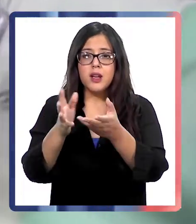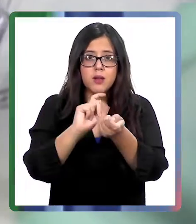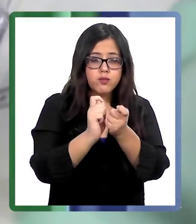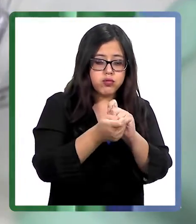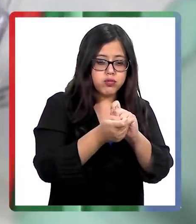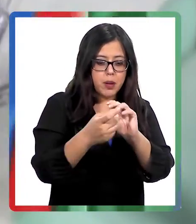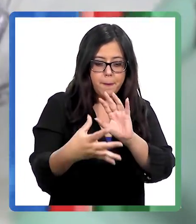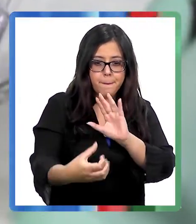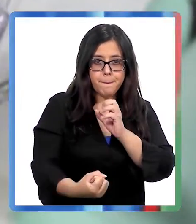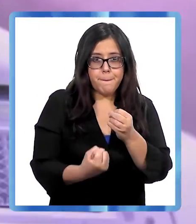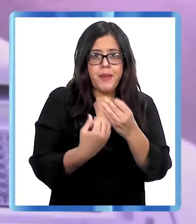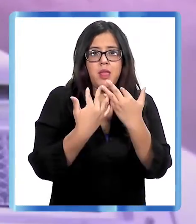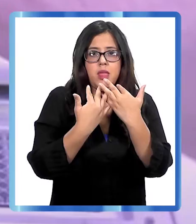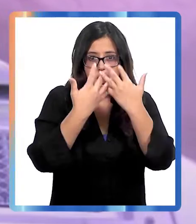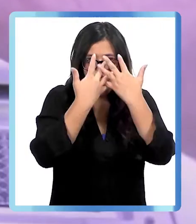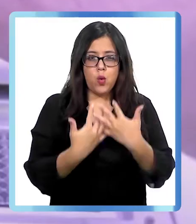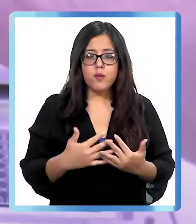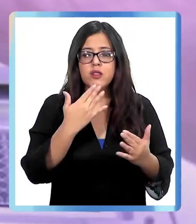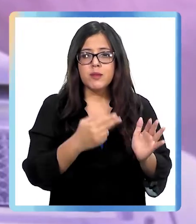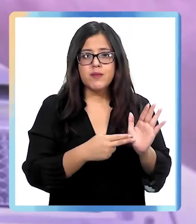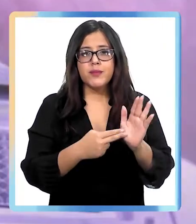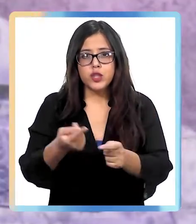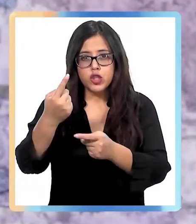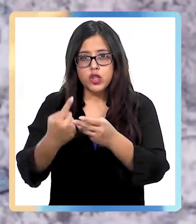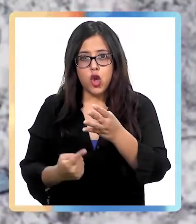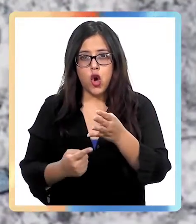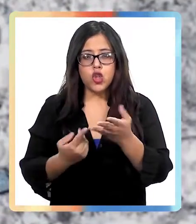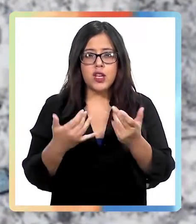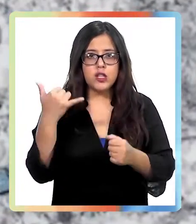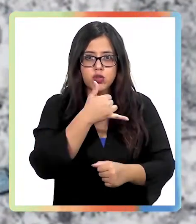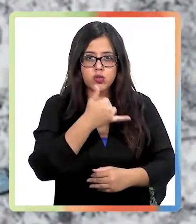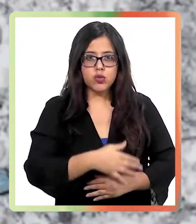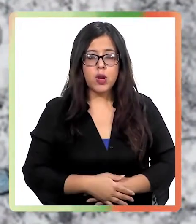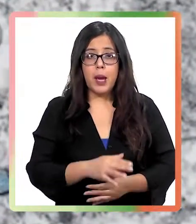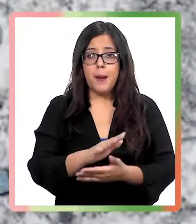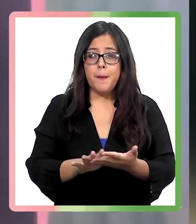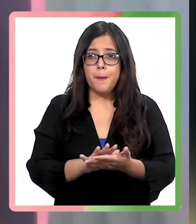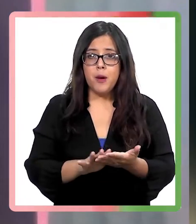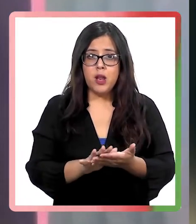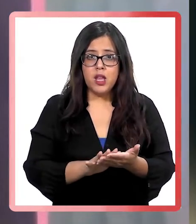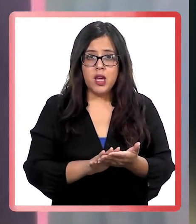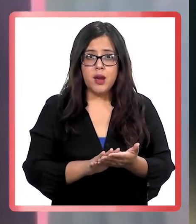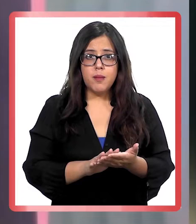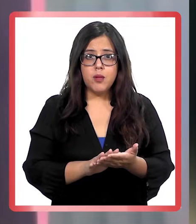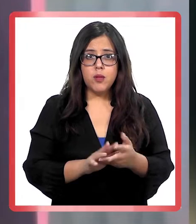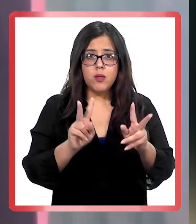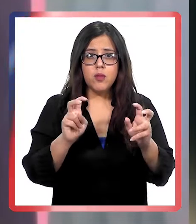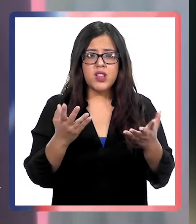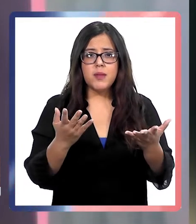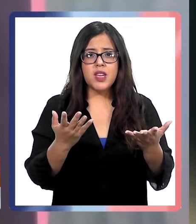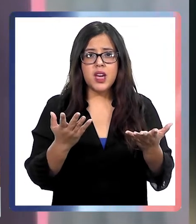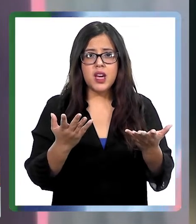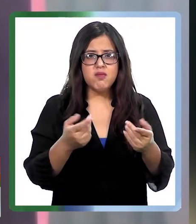conviven en un mismo cuerpo, también se presenta en la mutación de otros virus. Por ejemplo, el virus de la inmunodeficiencia